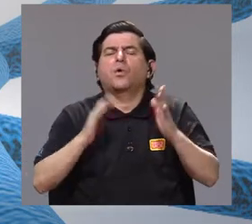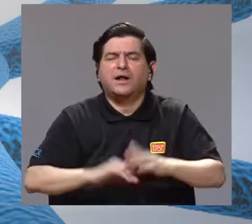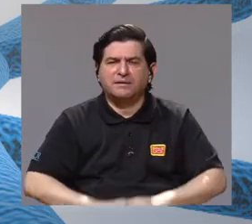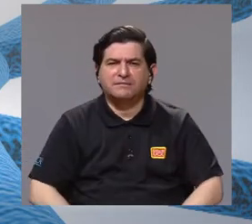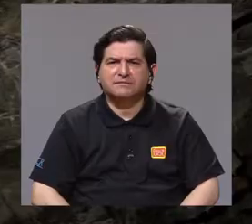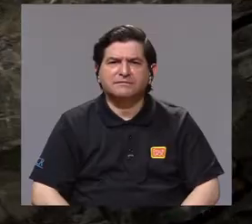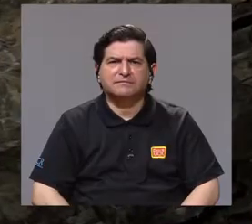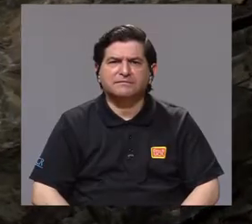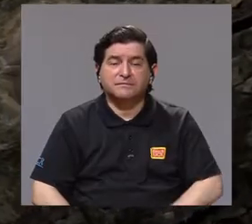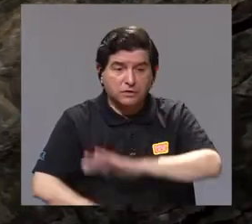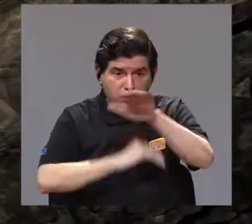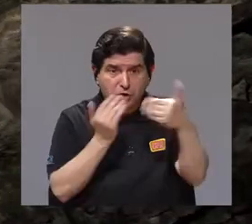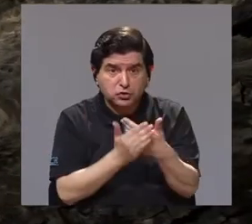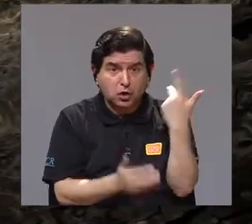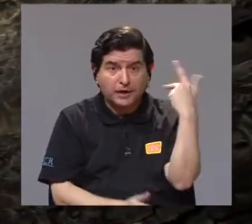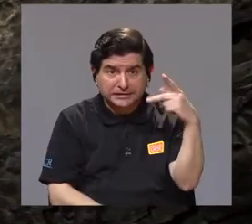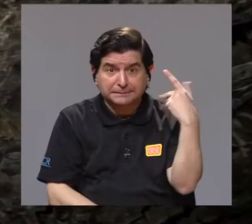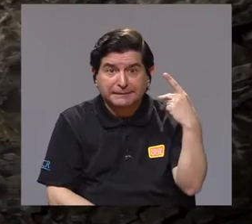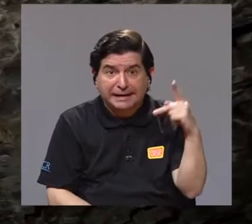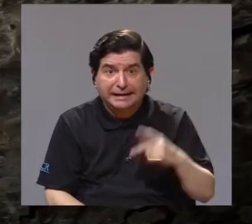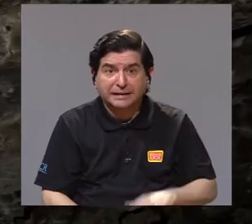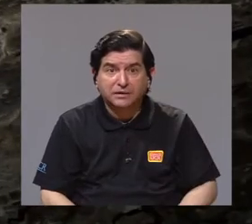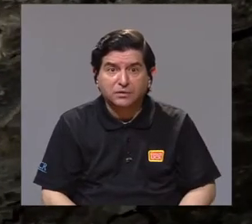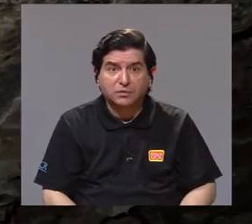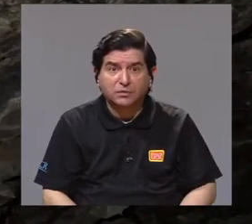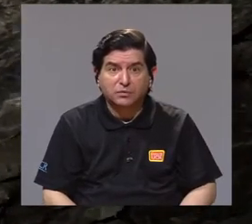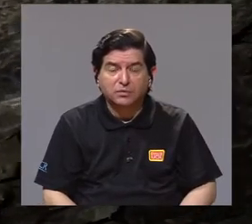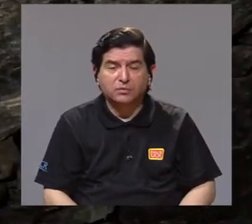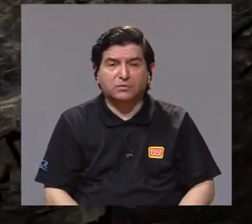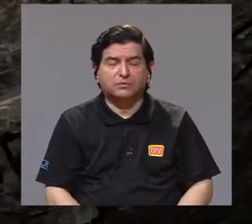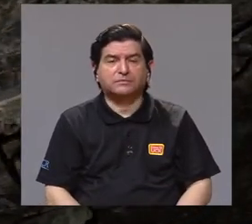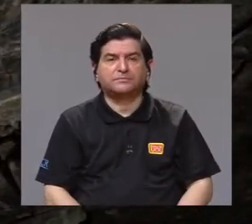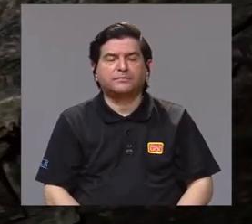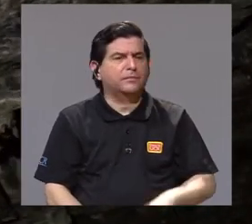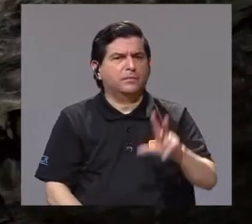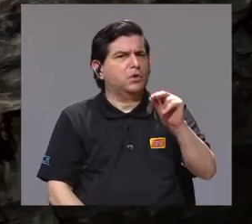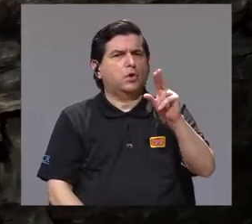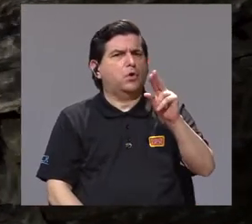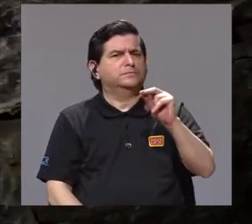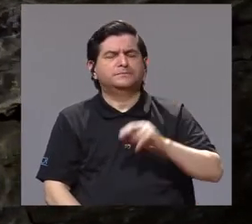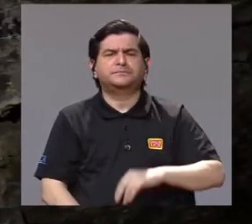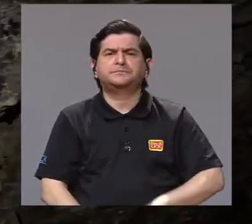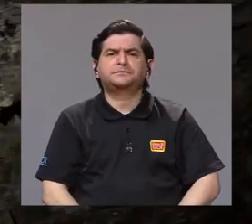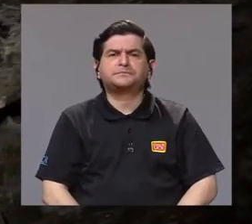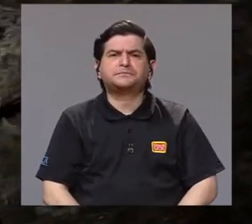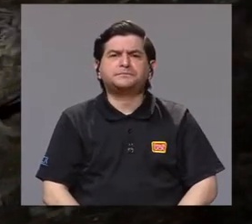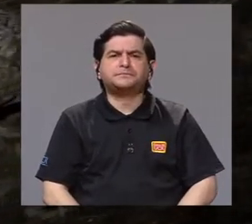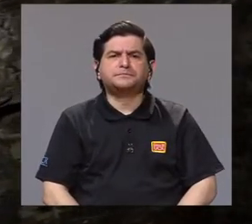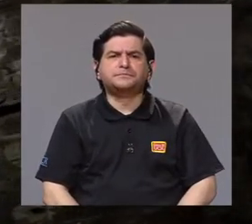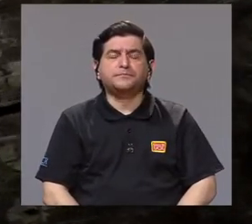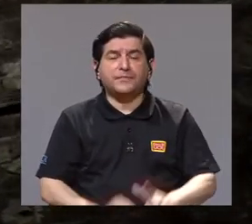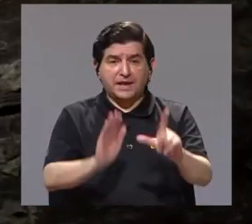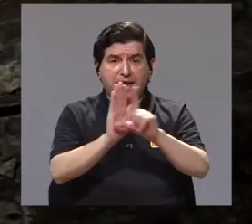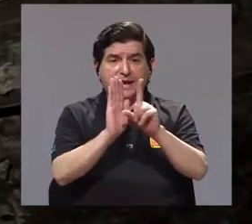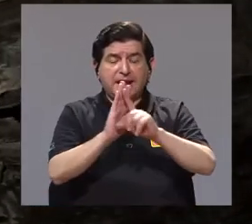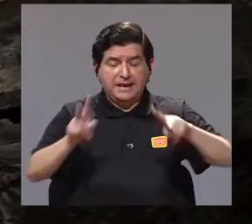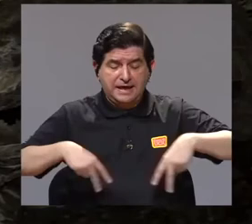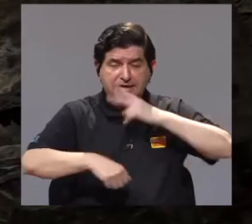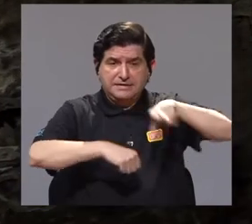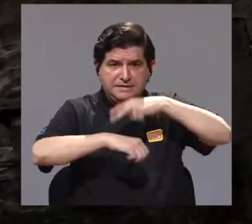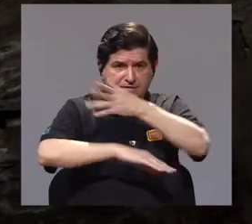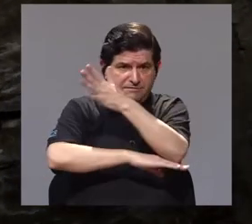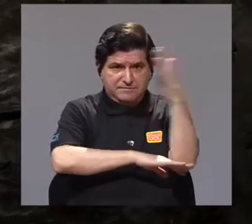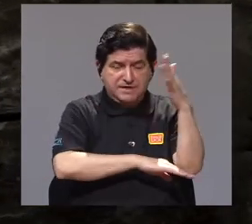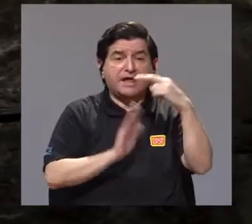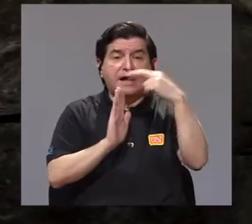grosso modo, ¿todas están amenazadas, todas están en peligro de extinción? No, no. En la